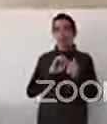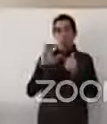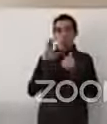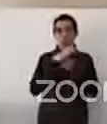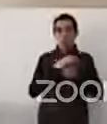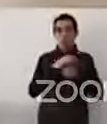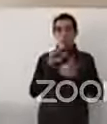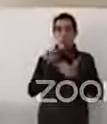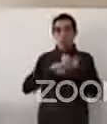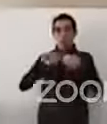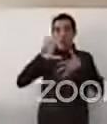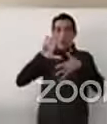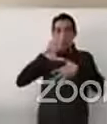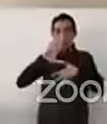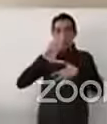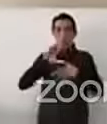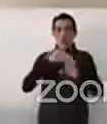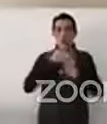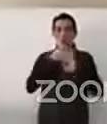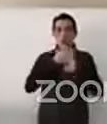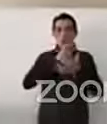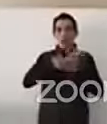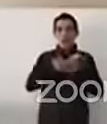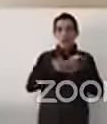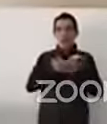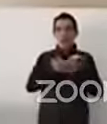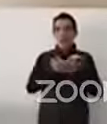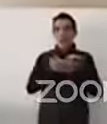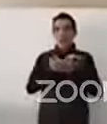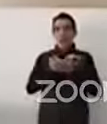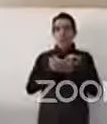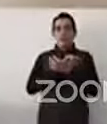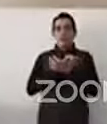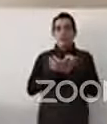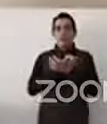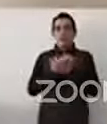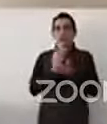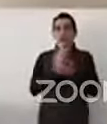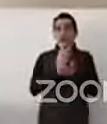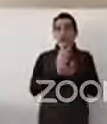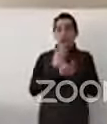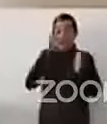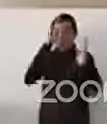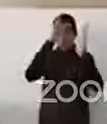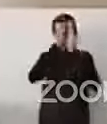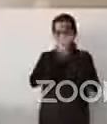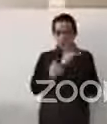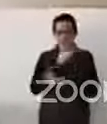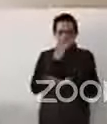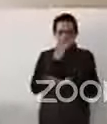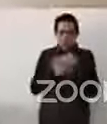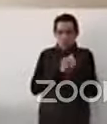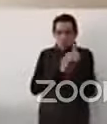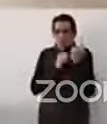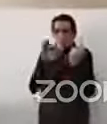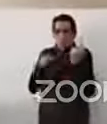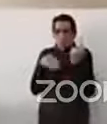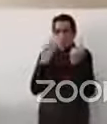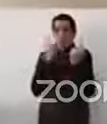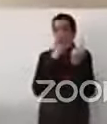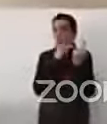forma de discriminación e intolerancia es la única convención en el mundo que tiene como motivo prohibido la